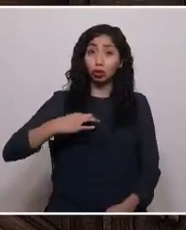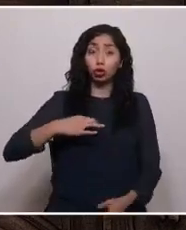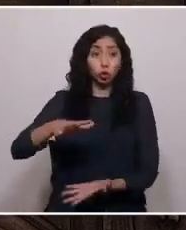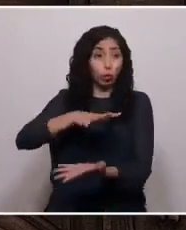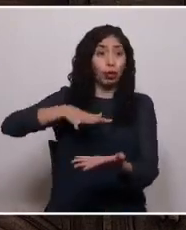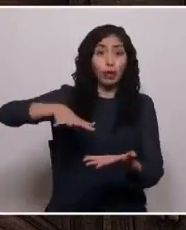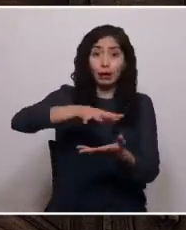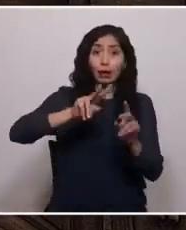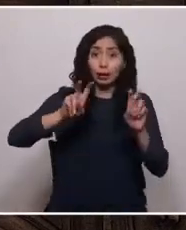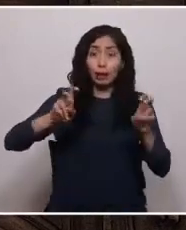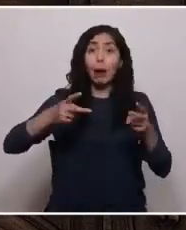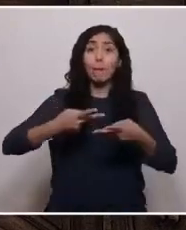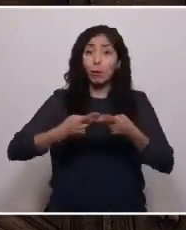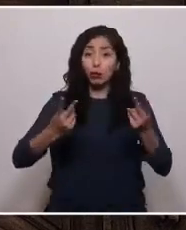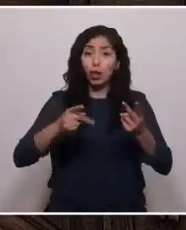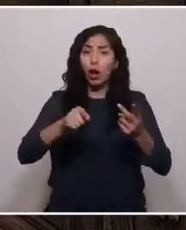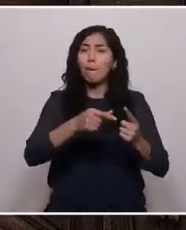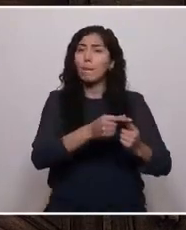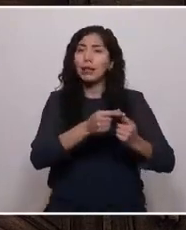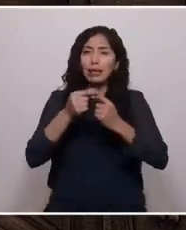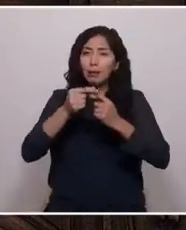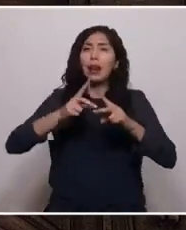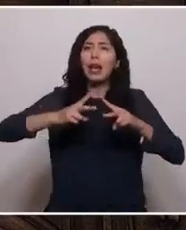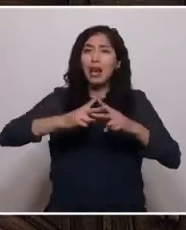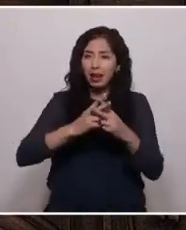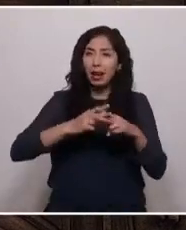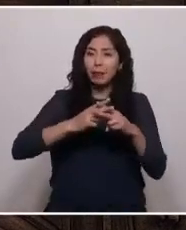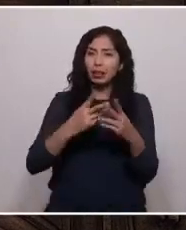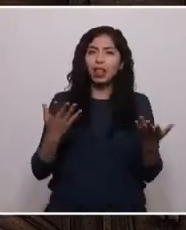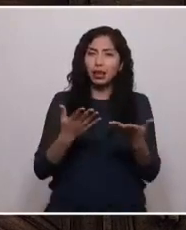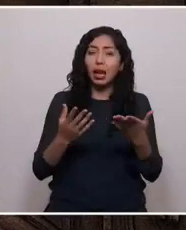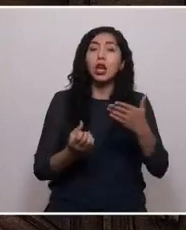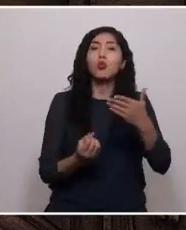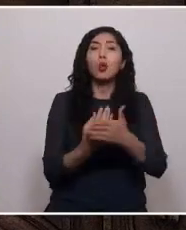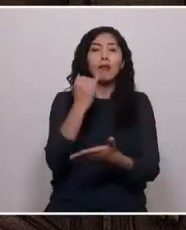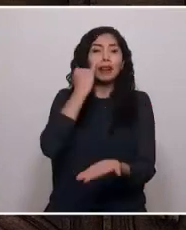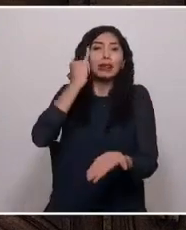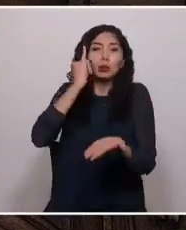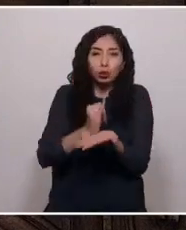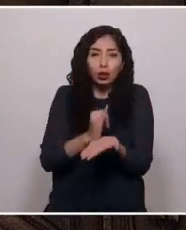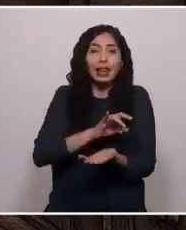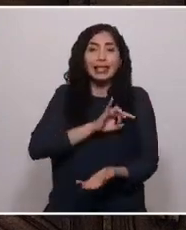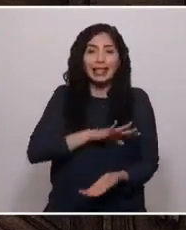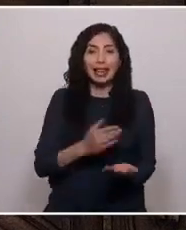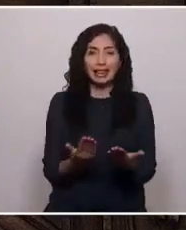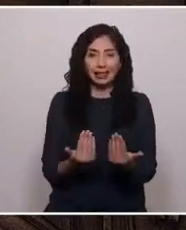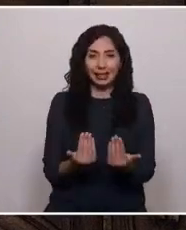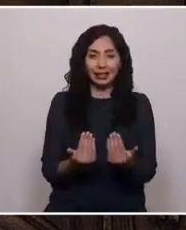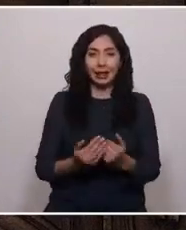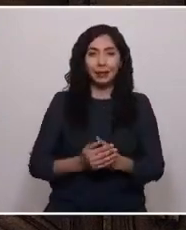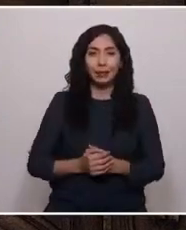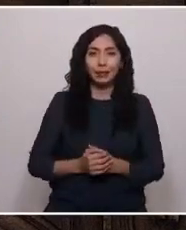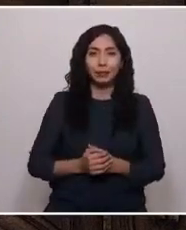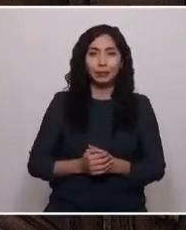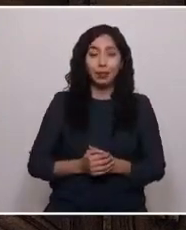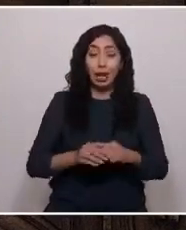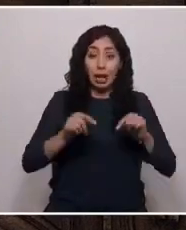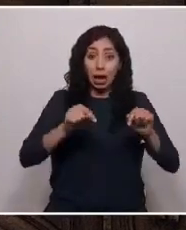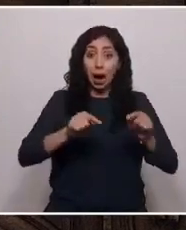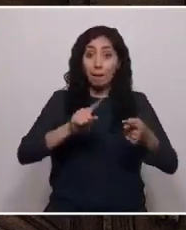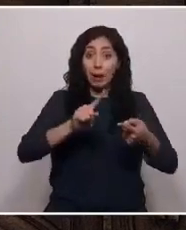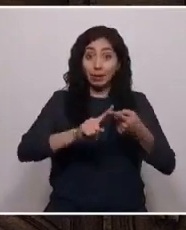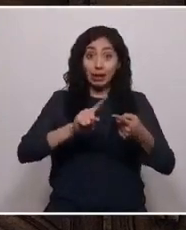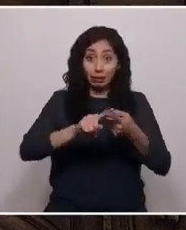públicos, será la principal herramienta de una nueva institucionalidad que Chile necesita. Esta participación